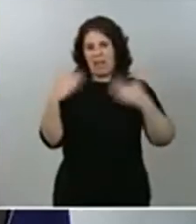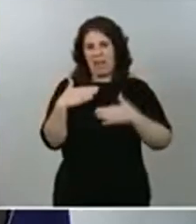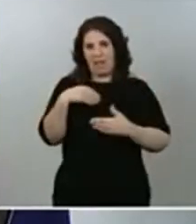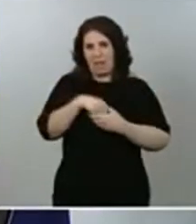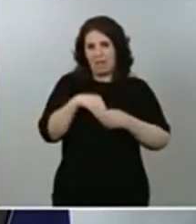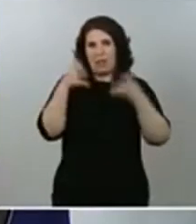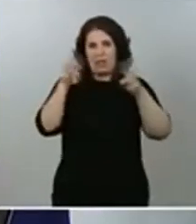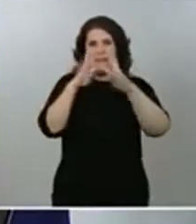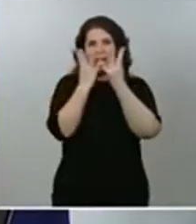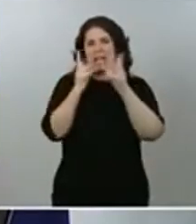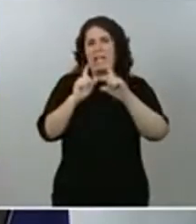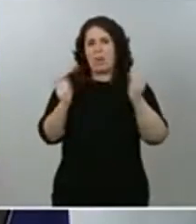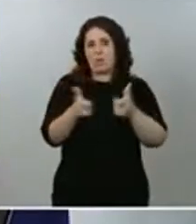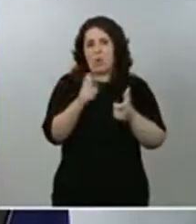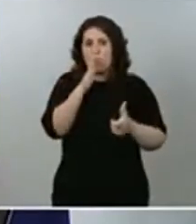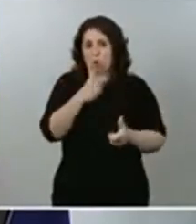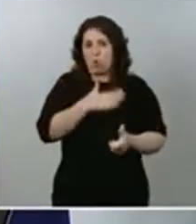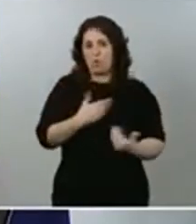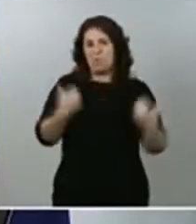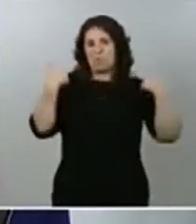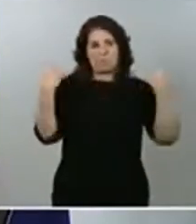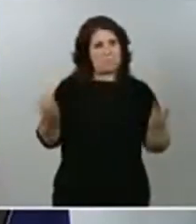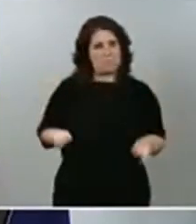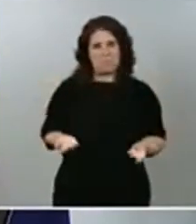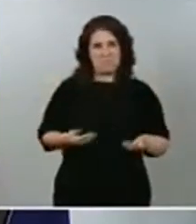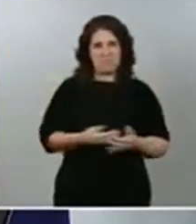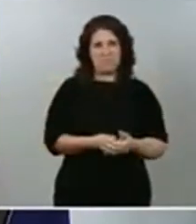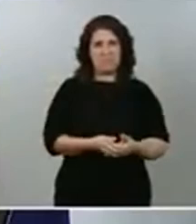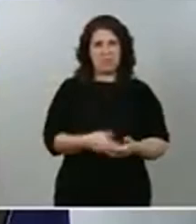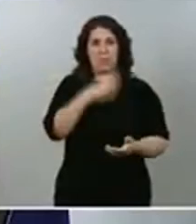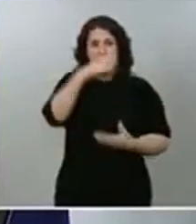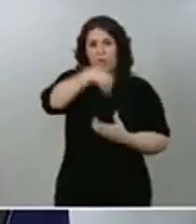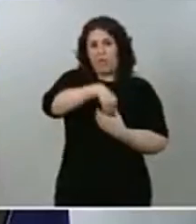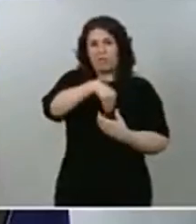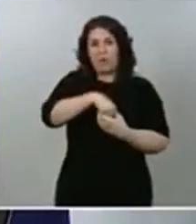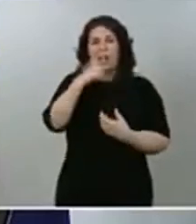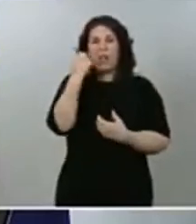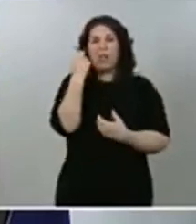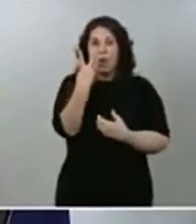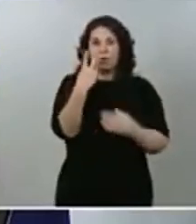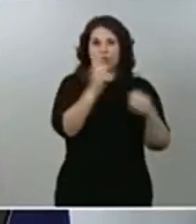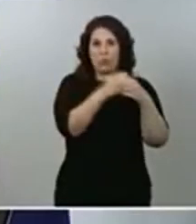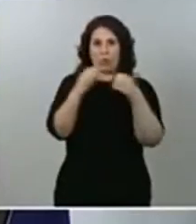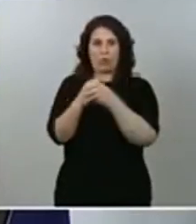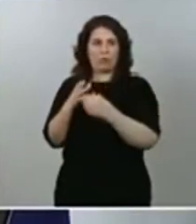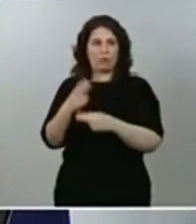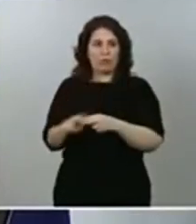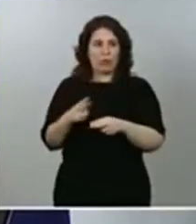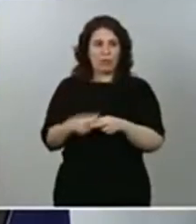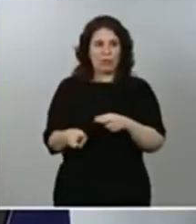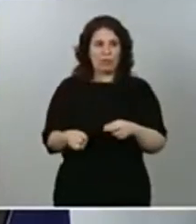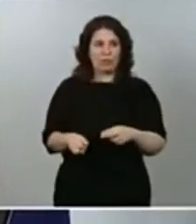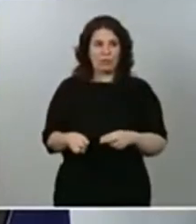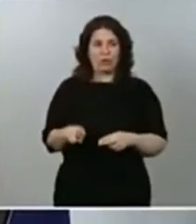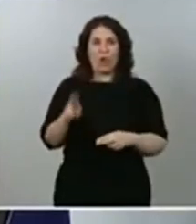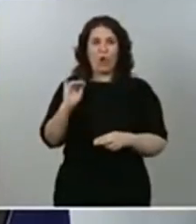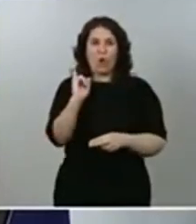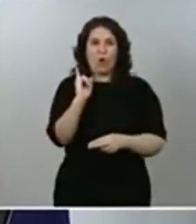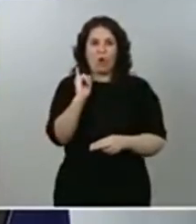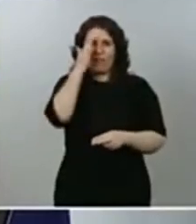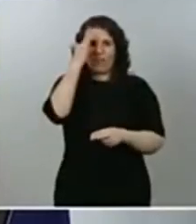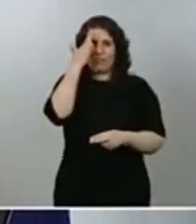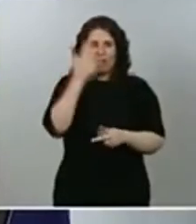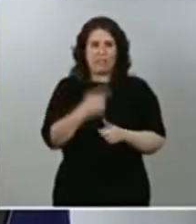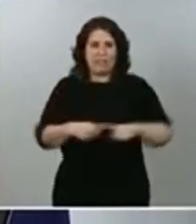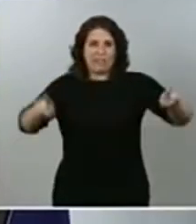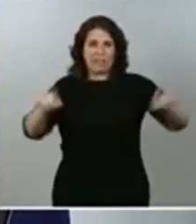no le corresponde y sobre todo porque está compuesto por dos formaciones políticas que tienen diferentes sensibilidades respecto a la